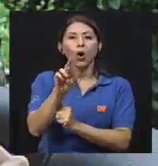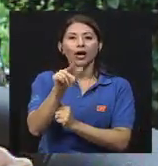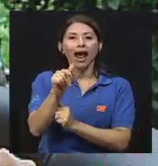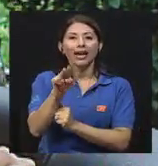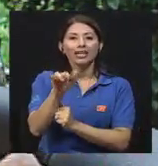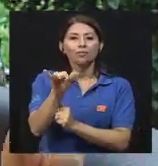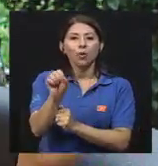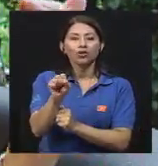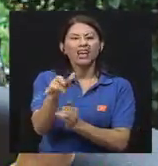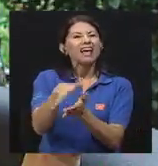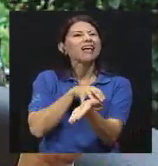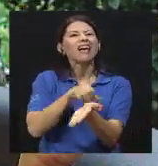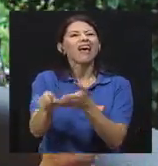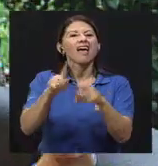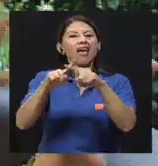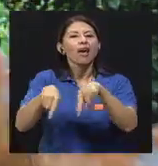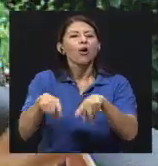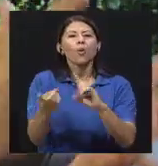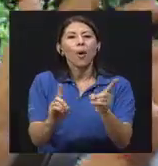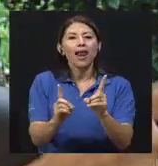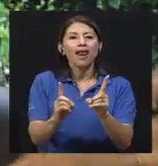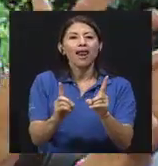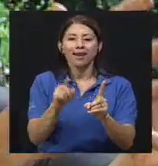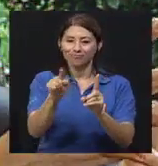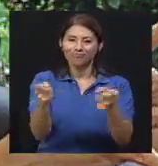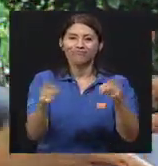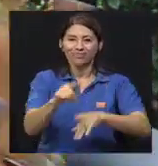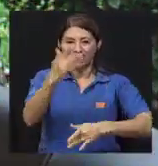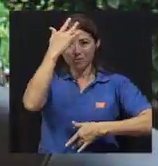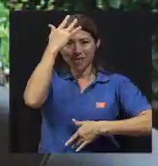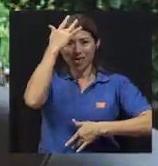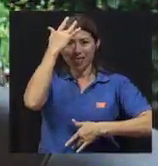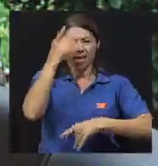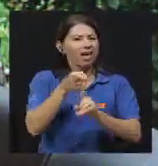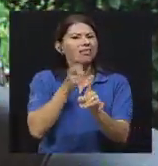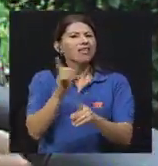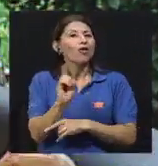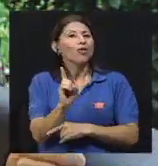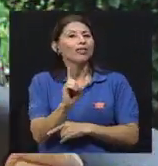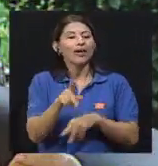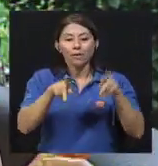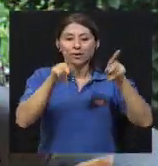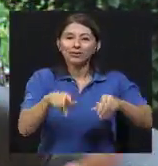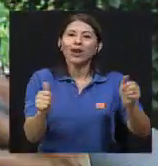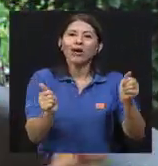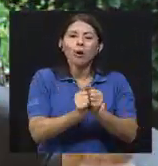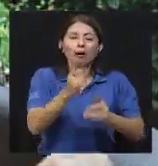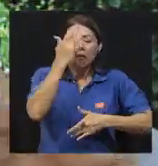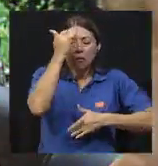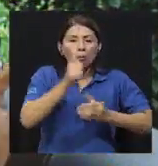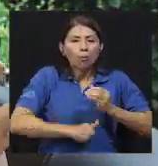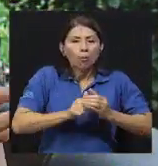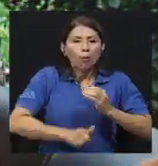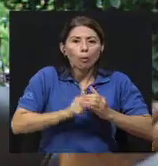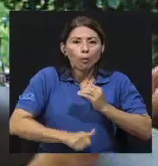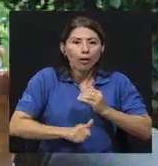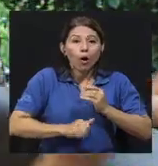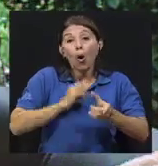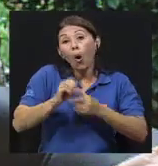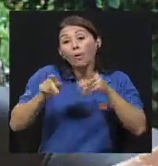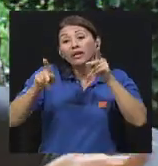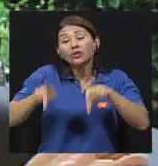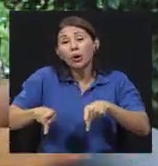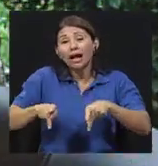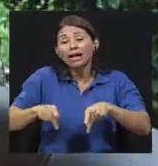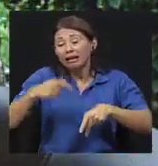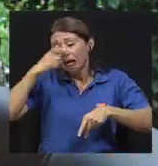producen enfermedad. ¿De dónde vienen? De un paciente que está con diarrea y está trabajando. O de un paciente que está resfriado y estornuda sobre la